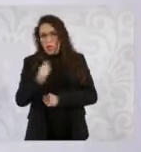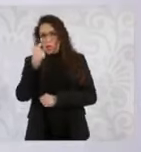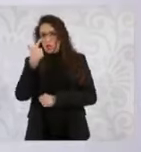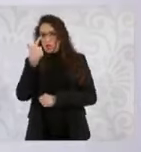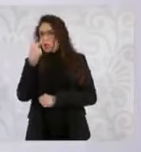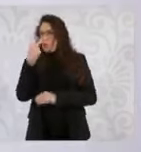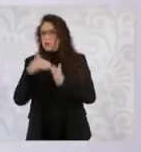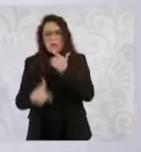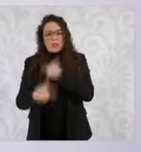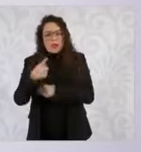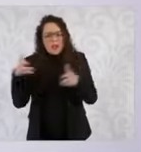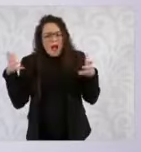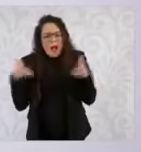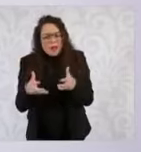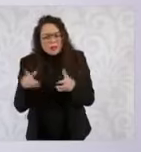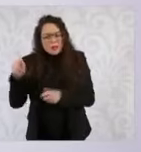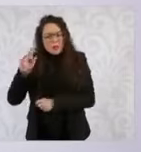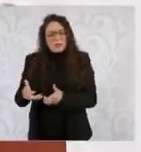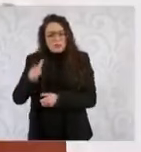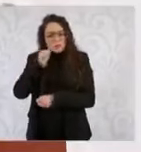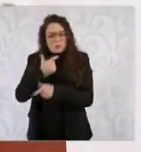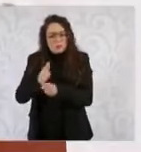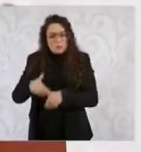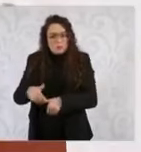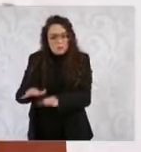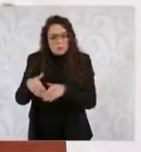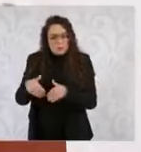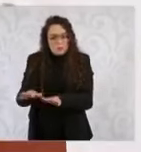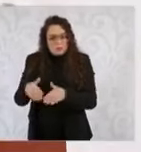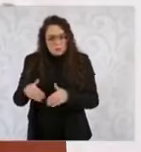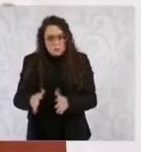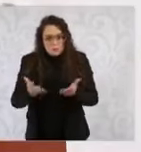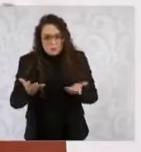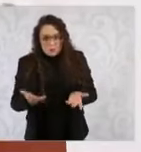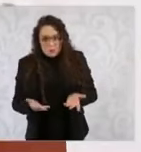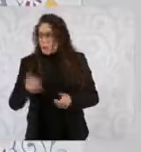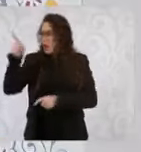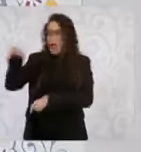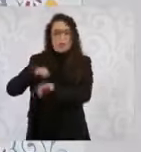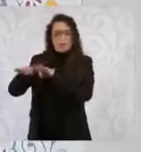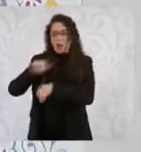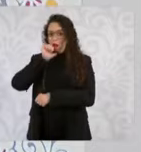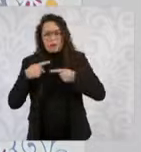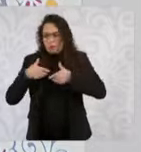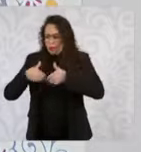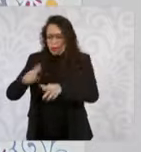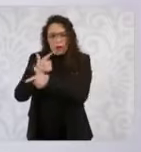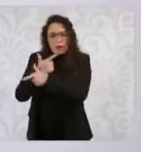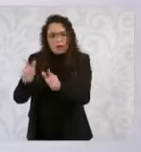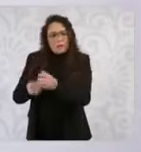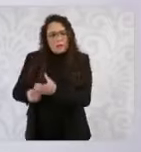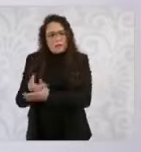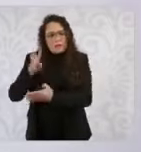¿Qué está haciendo ahora el Poder Judicial con delincuentes? ¿Por qué aunque estuvieron en paro hay liberaciones? Porque